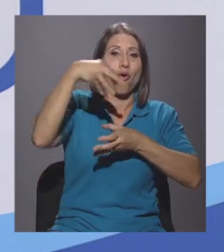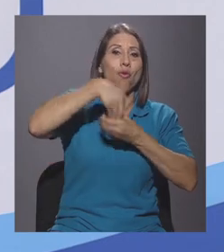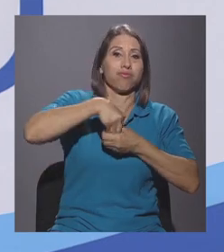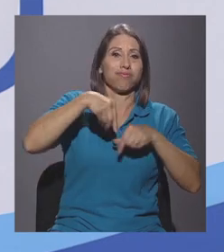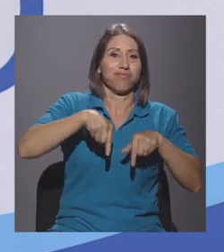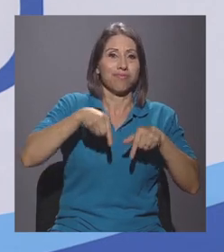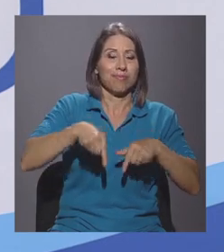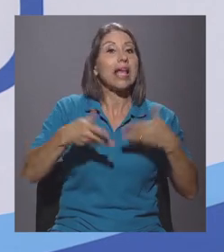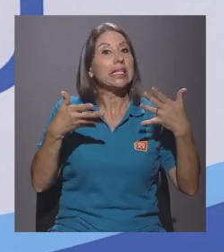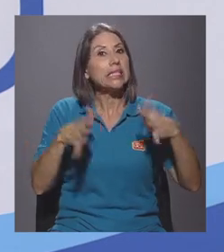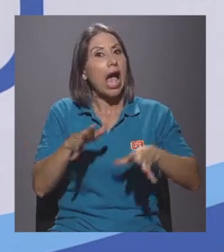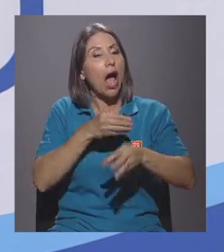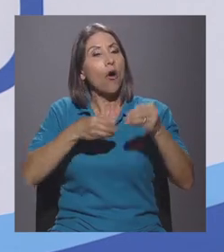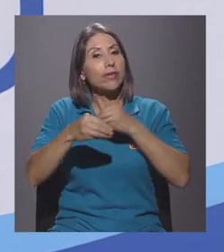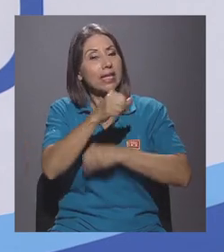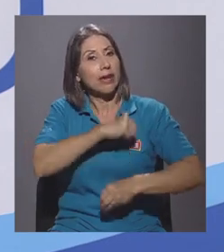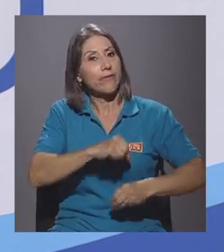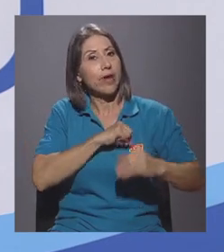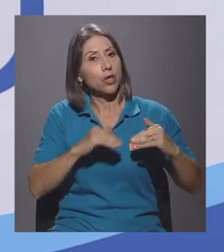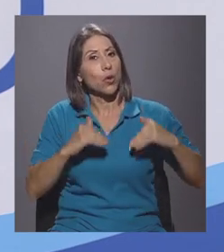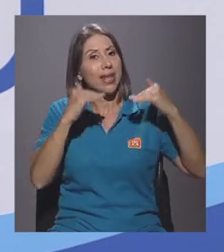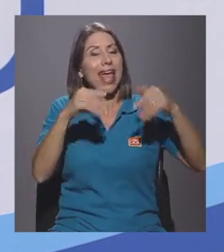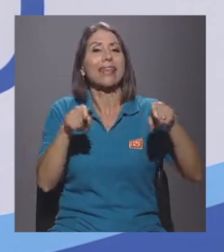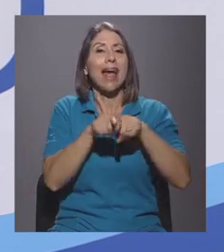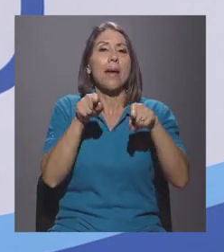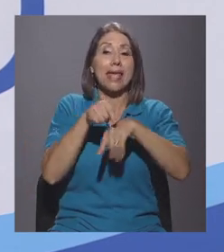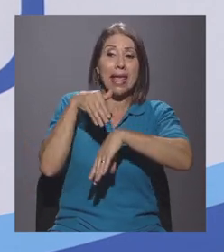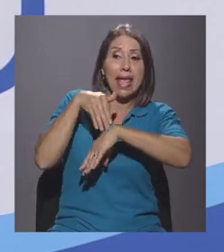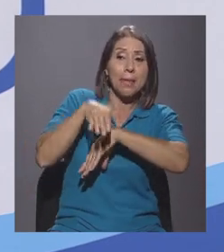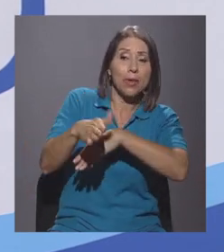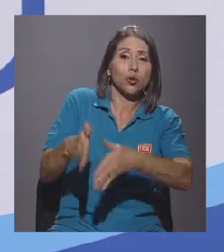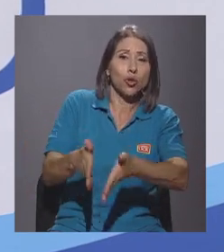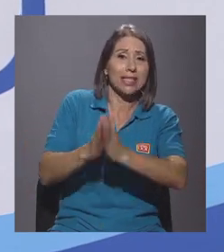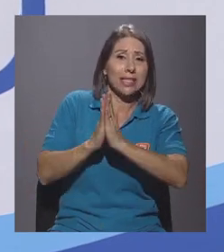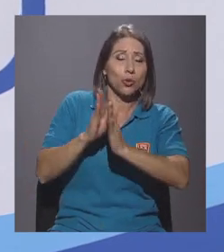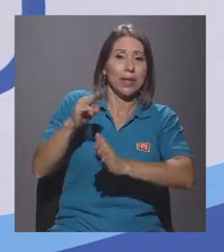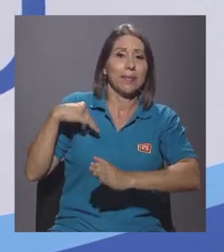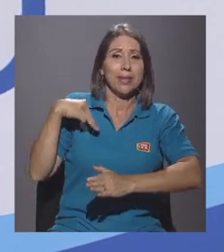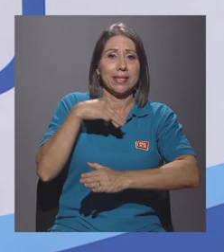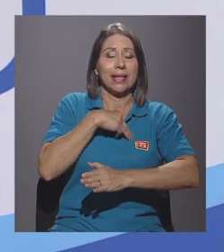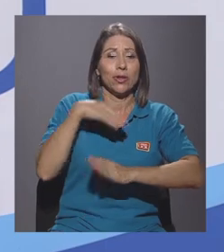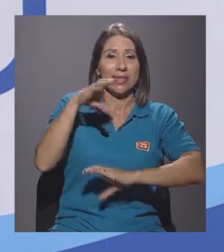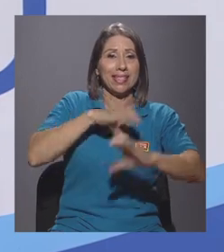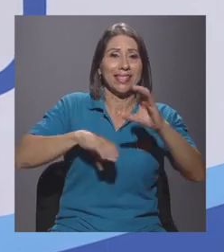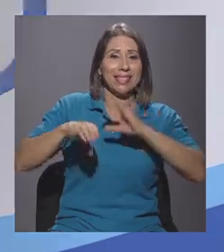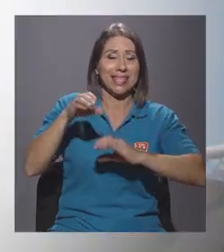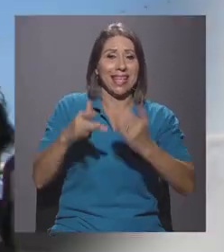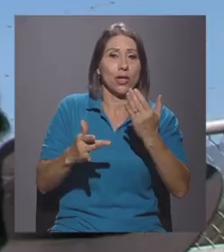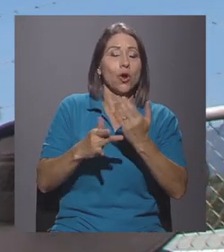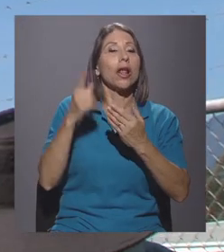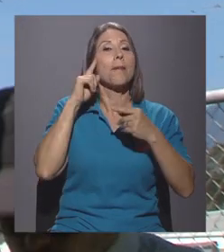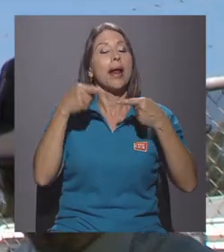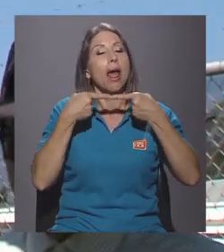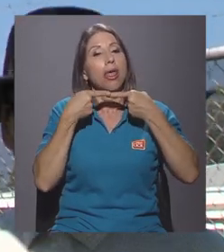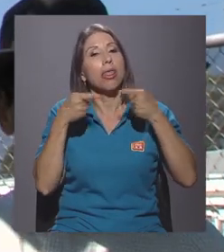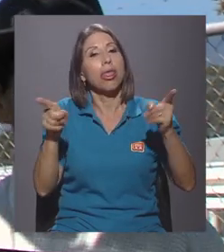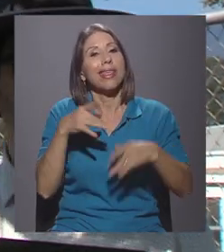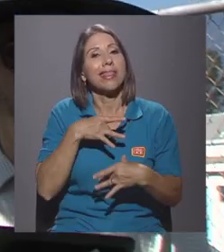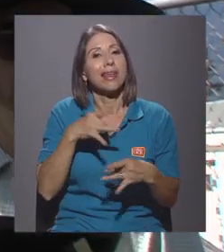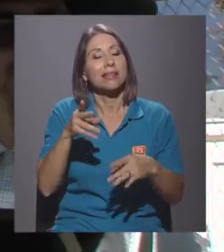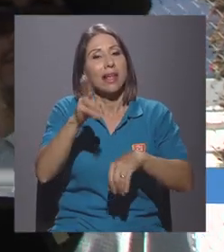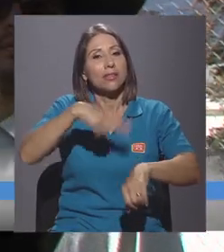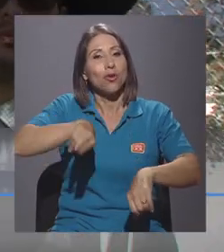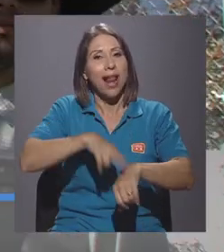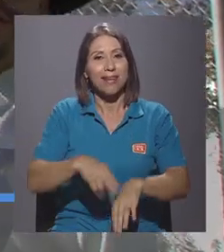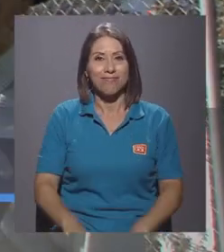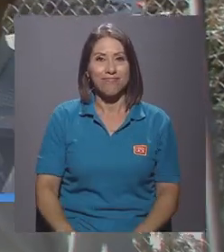la rectoría envió la solicitud al Ministerio de Ciencia y Tecnología para que lo declare de interés nacional. Publicaciones,